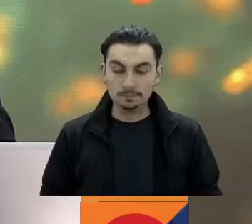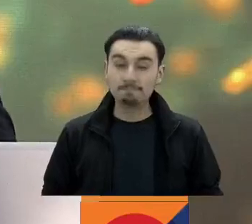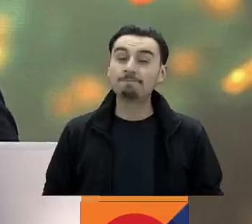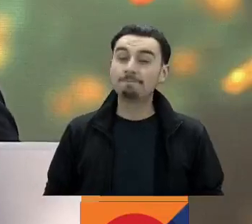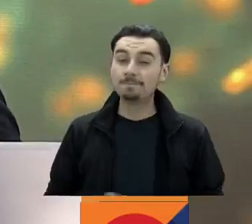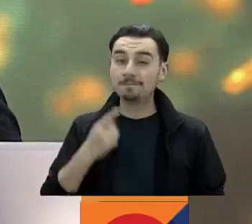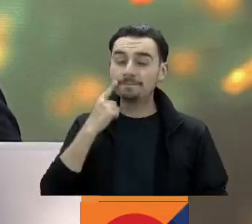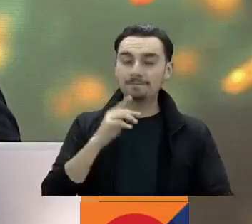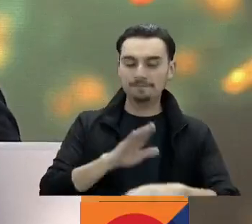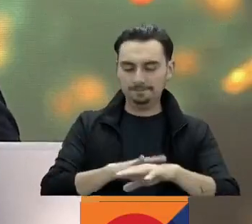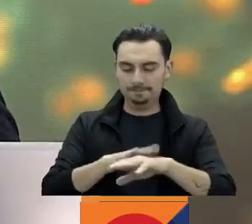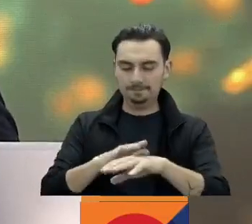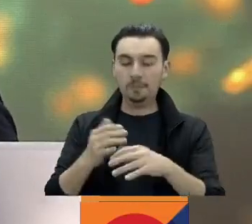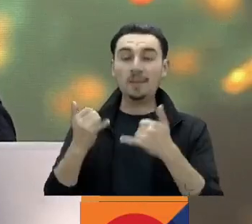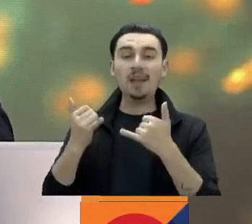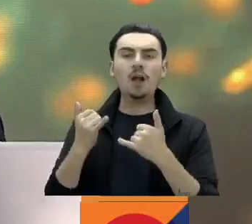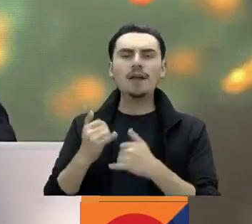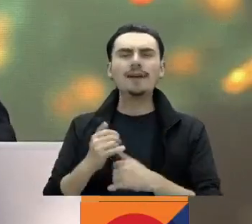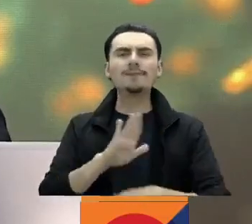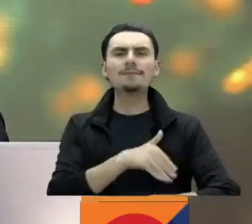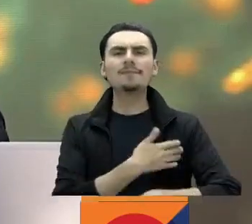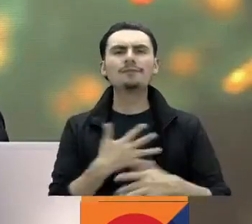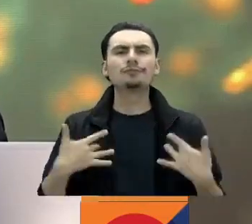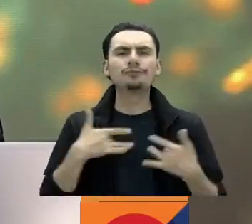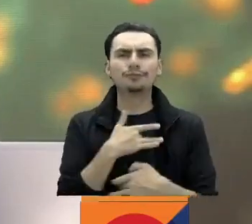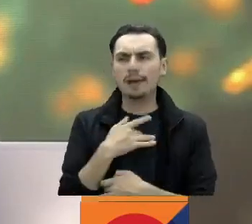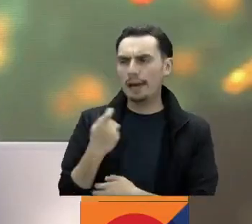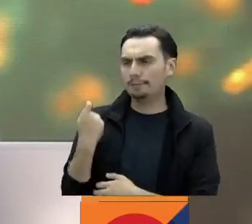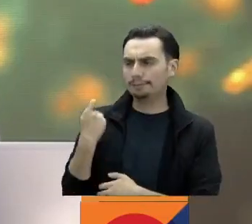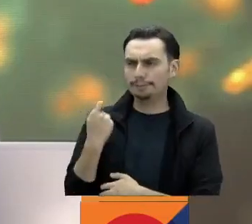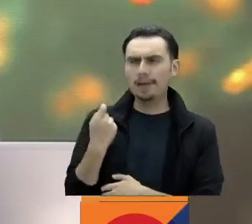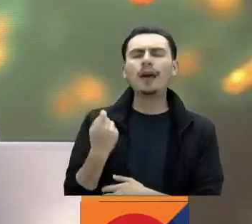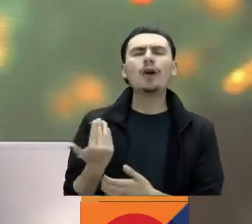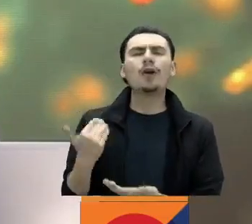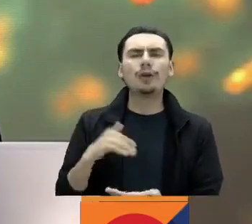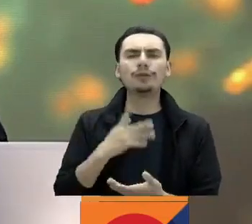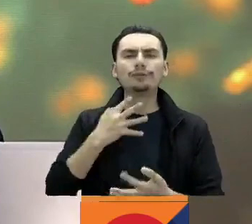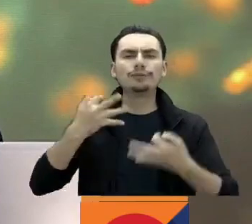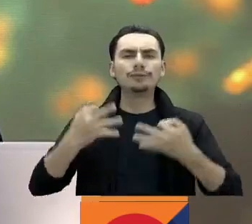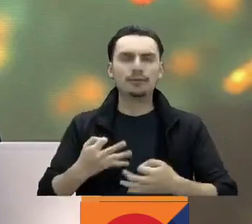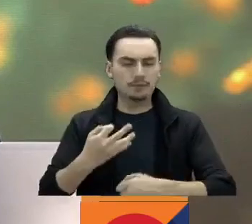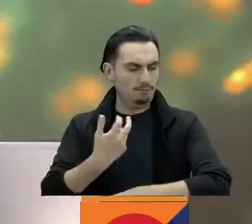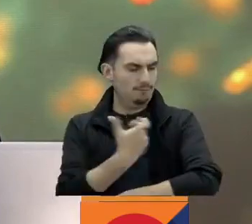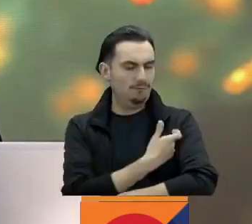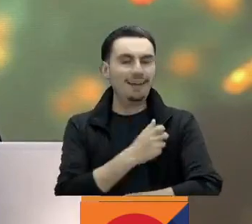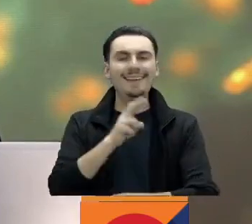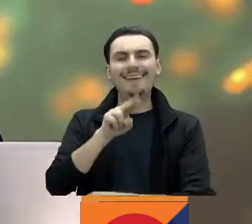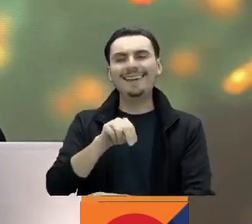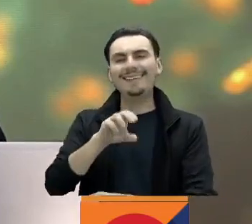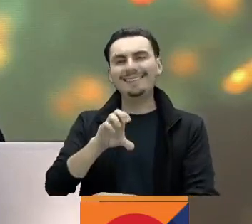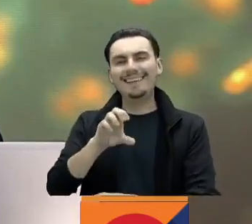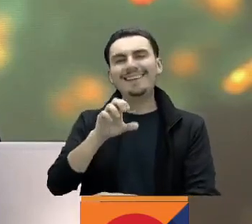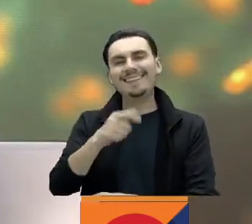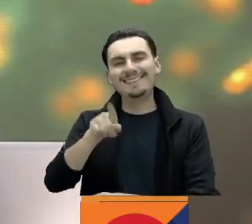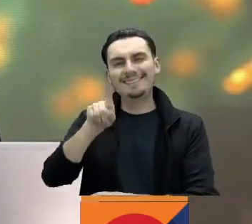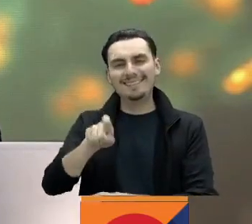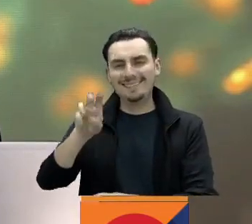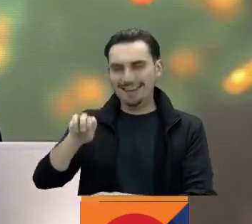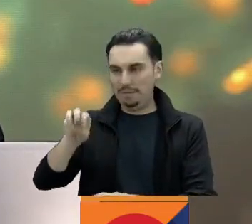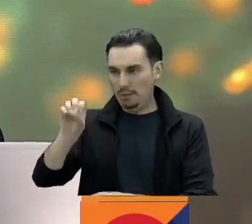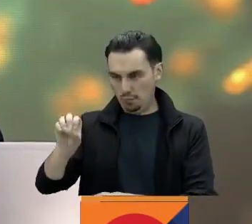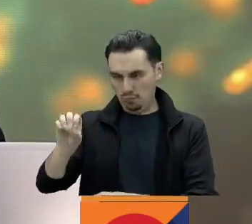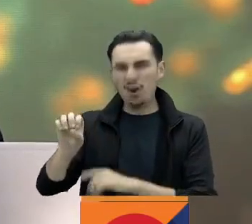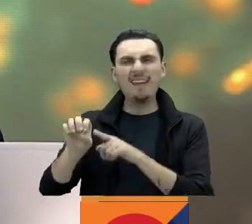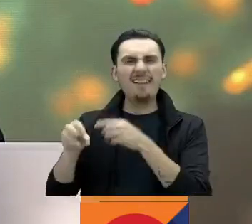Mucha atención a esta hora, el Ministerio de Salud hace pocas horas confirmó la llegada de la vacuna LC16M8 con la que se